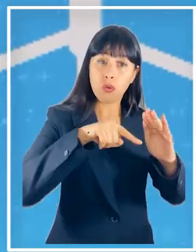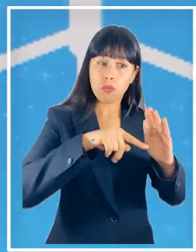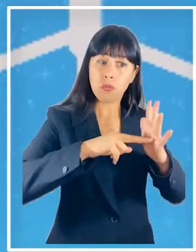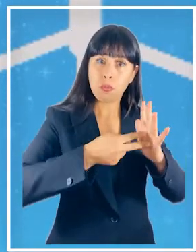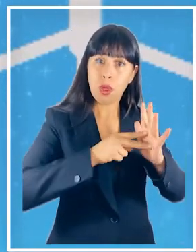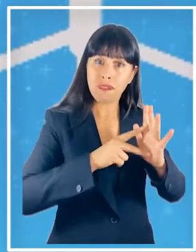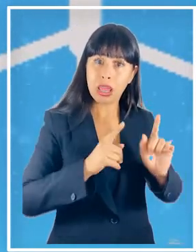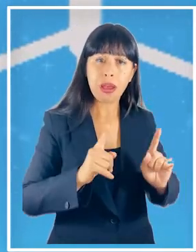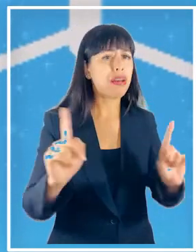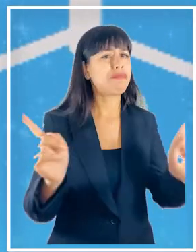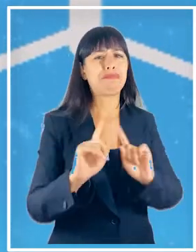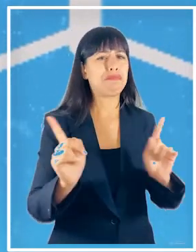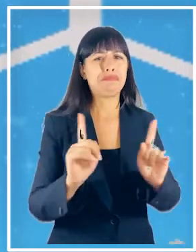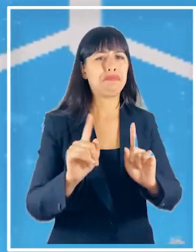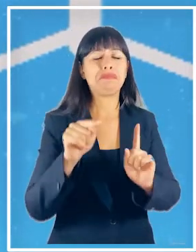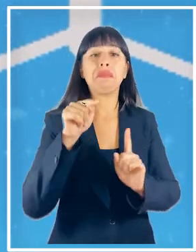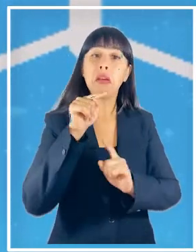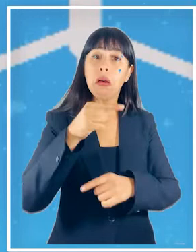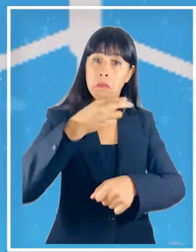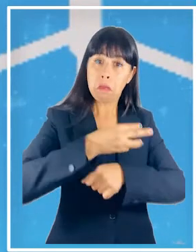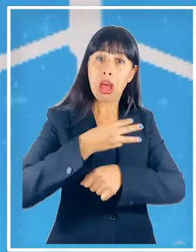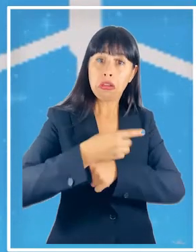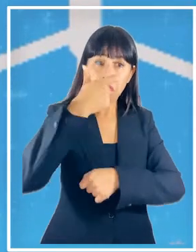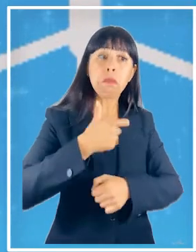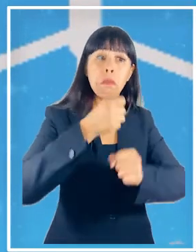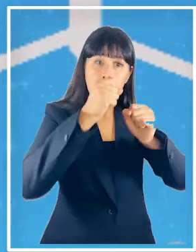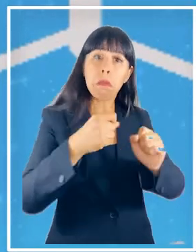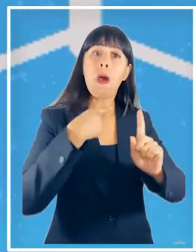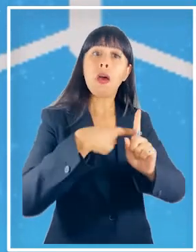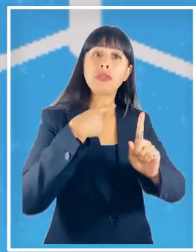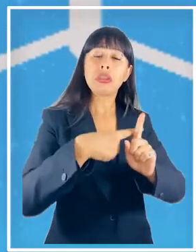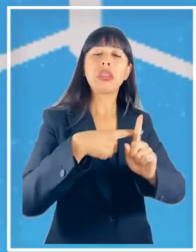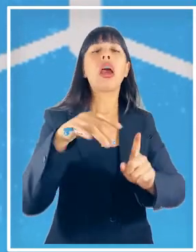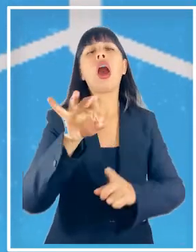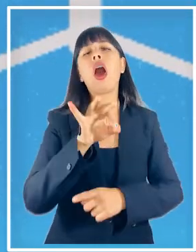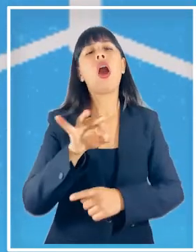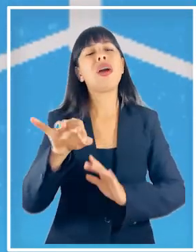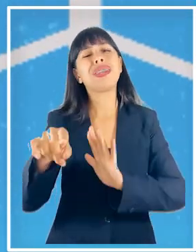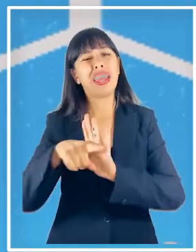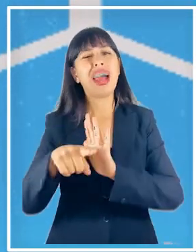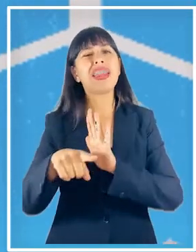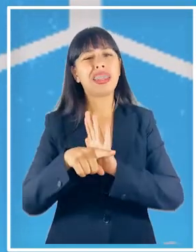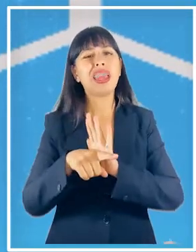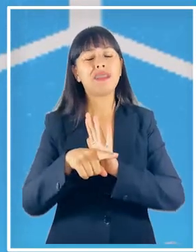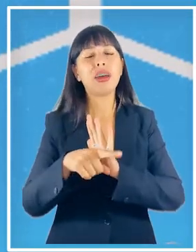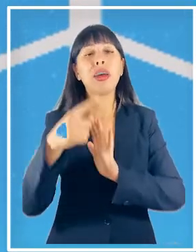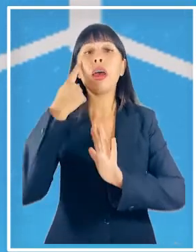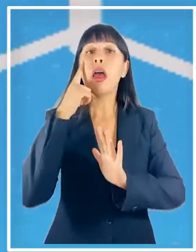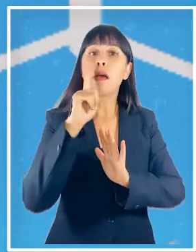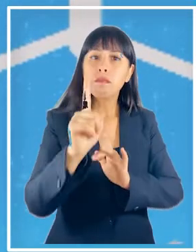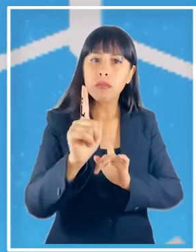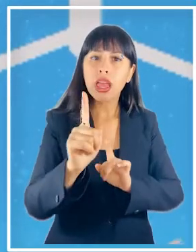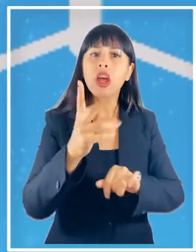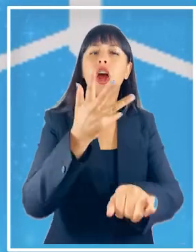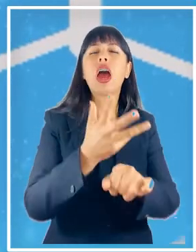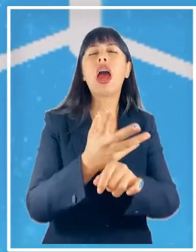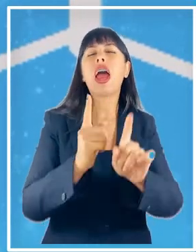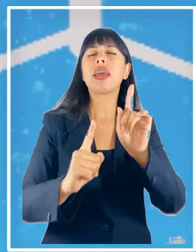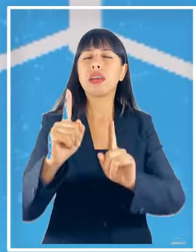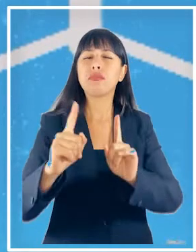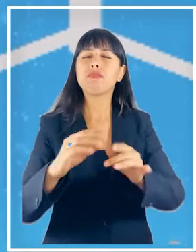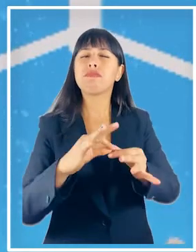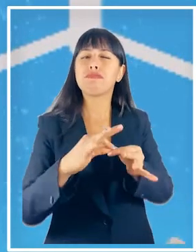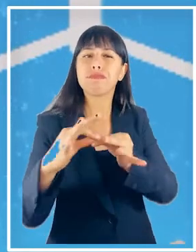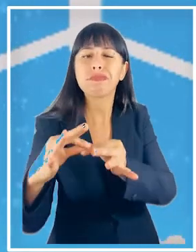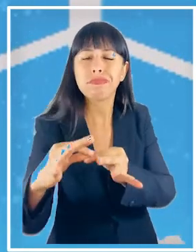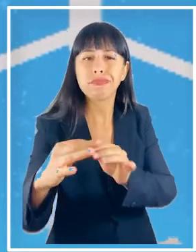esto puede ser vivido por la persona mayor de manera positiva o de forma negativa sin embargo existen